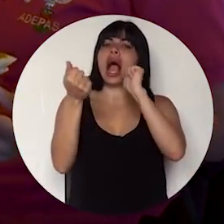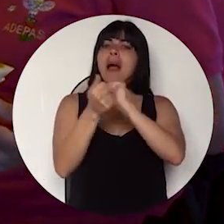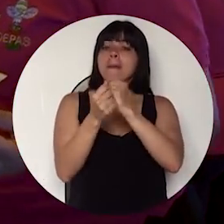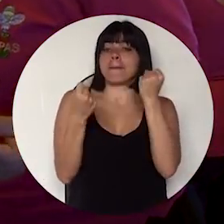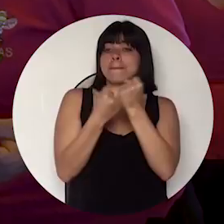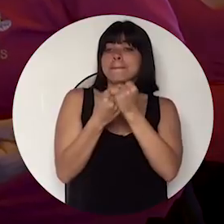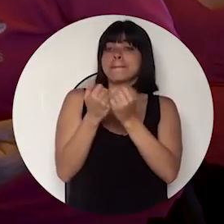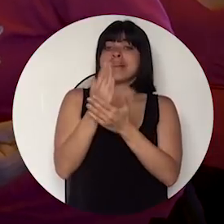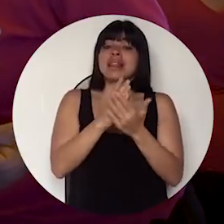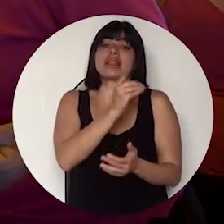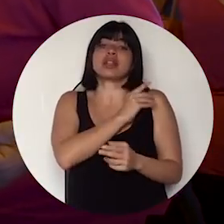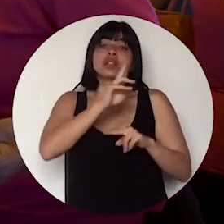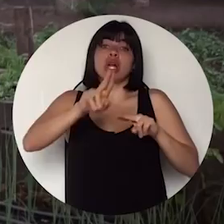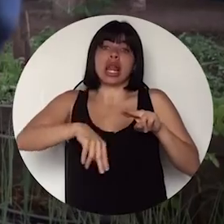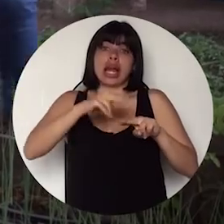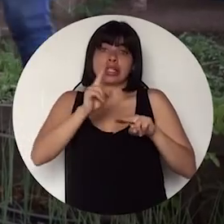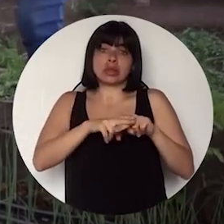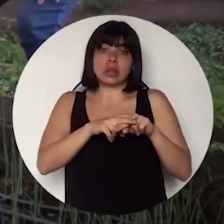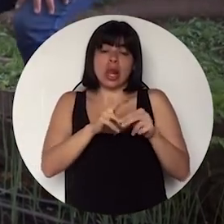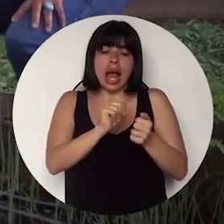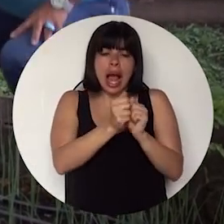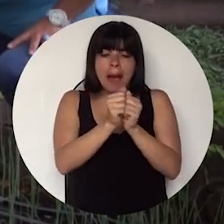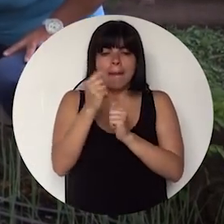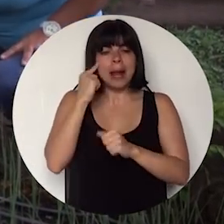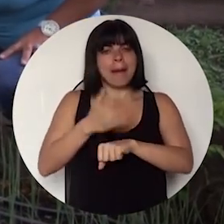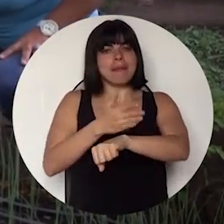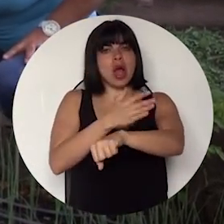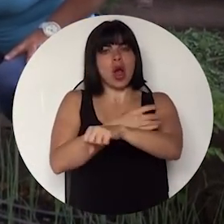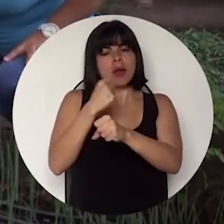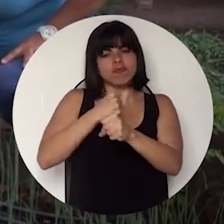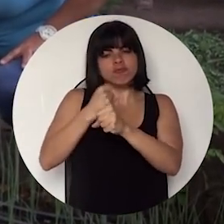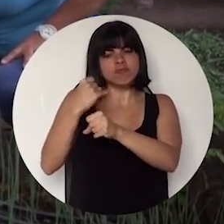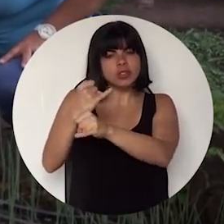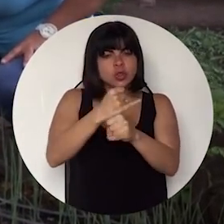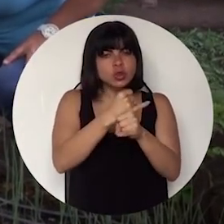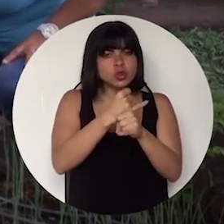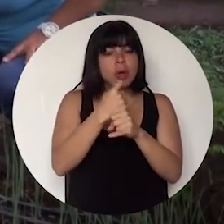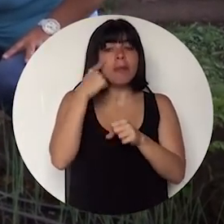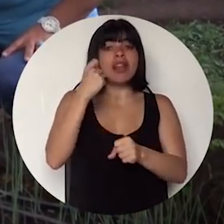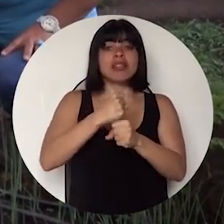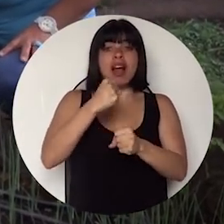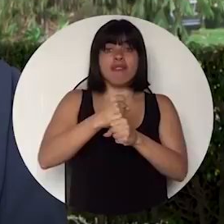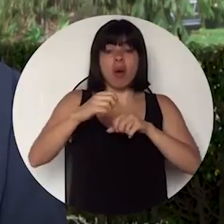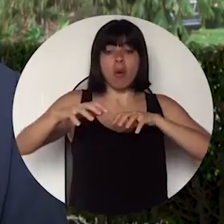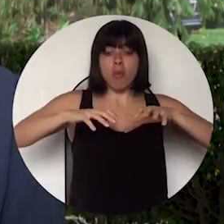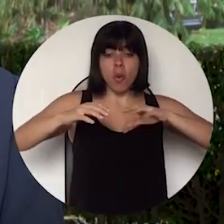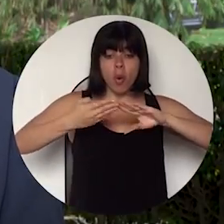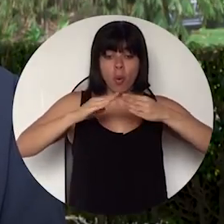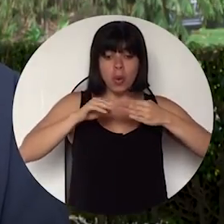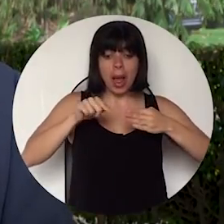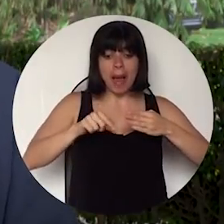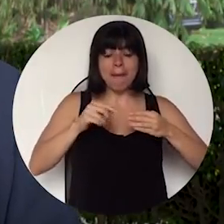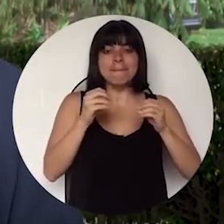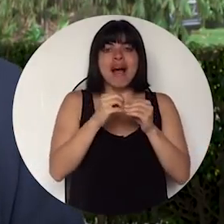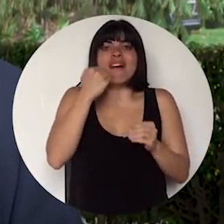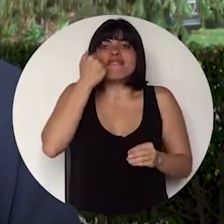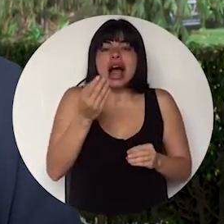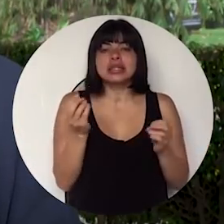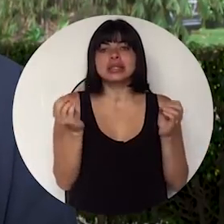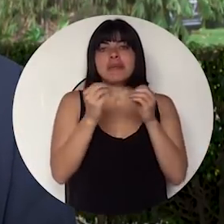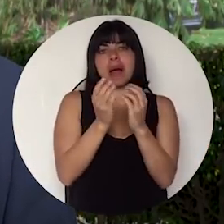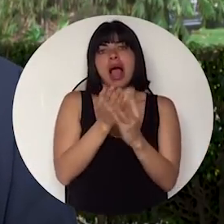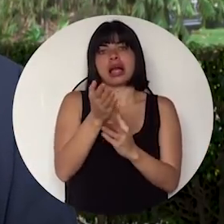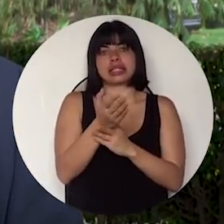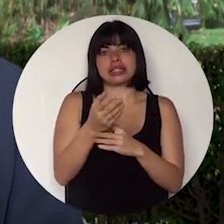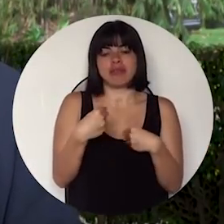impulsados desde la Dirección Nacional para mejorar la gestión institucional y hacer el trabajo del Movimiento Comunal más fácil y